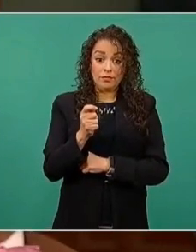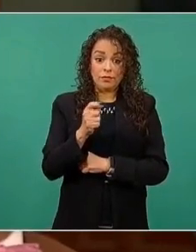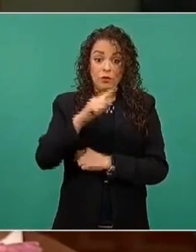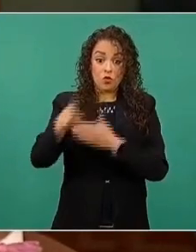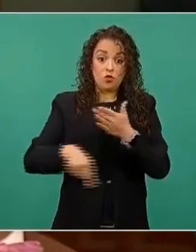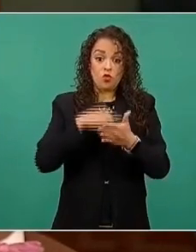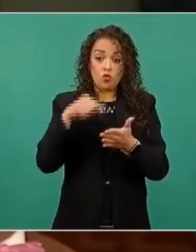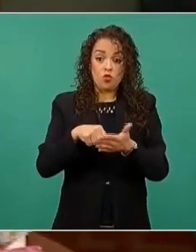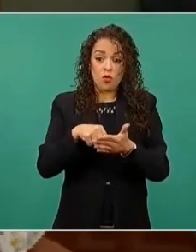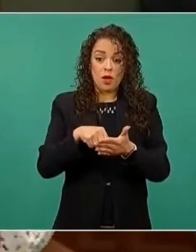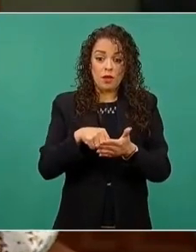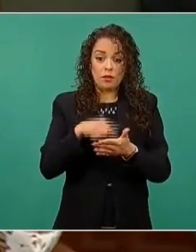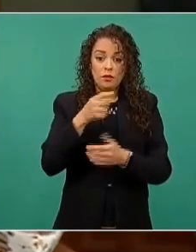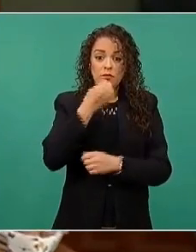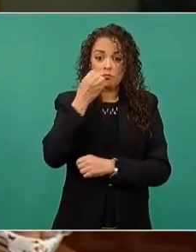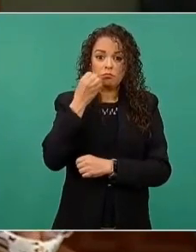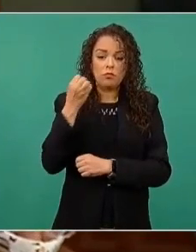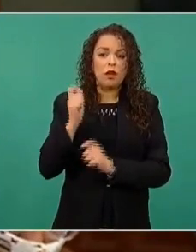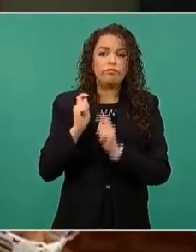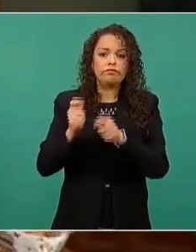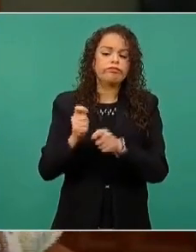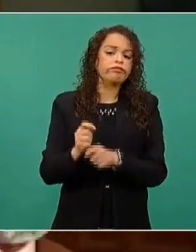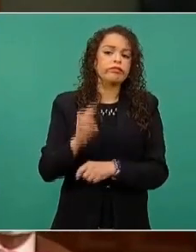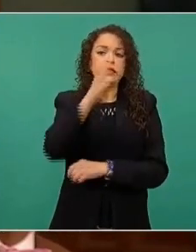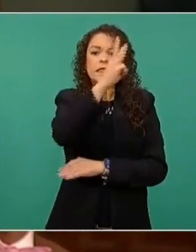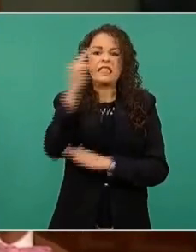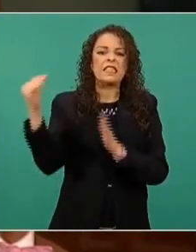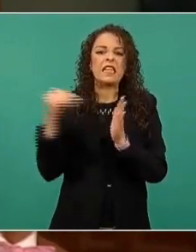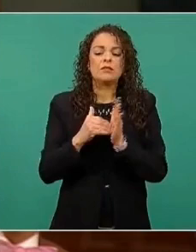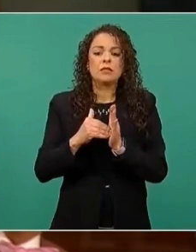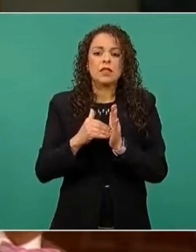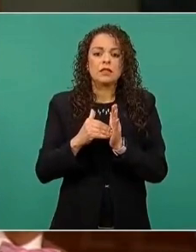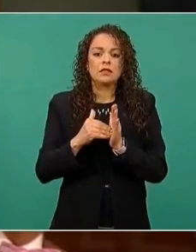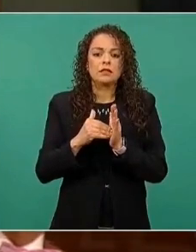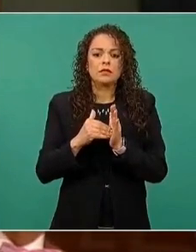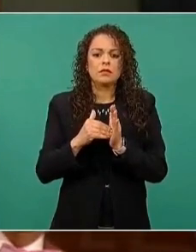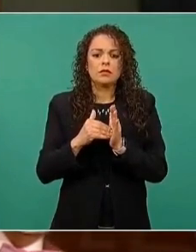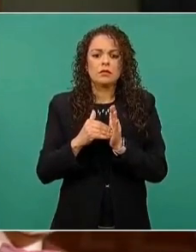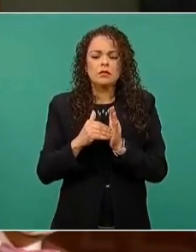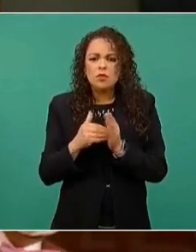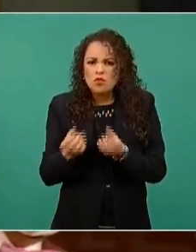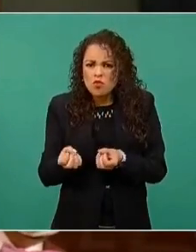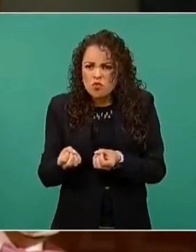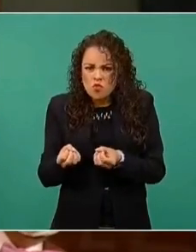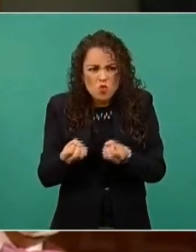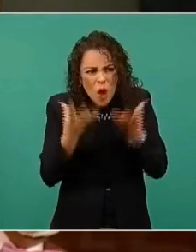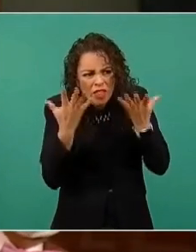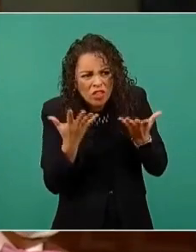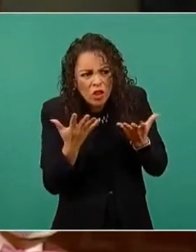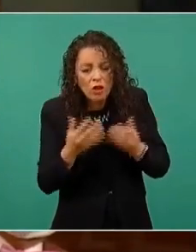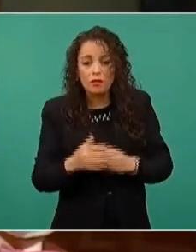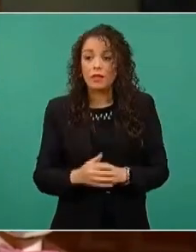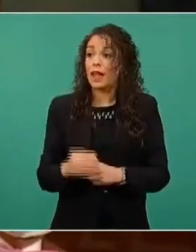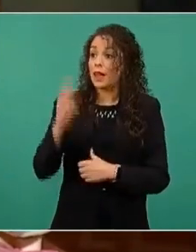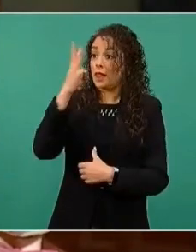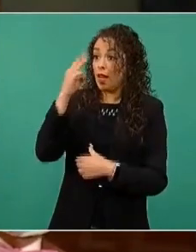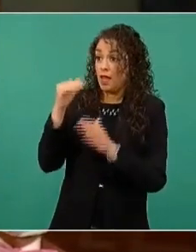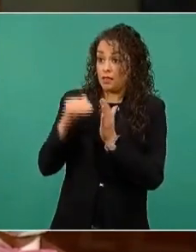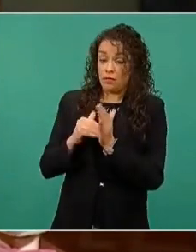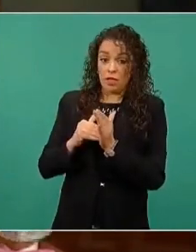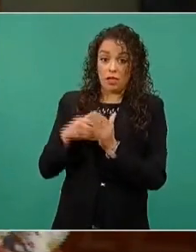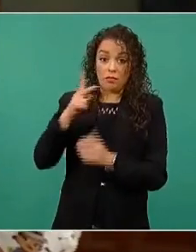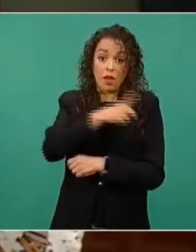entregaron tres mil pesos cuando deberían de ser… ¿Cuánto? Tres mil pesos, cuando deberían de ser